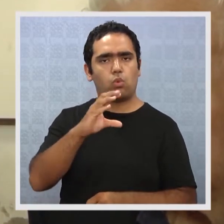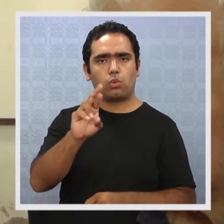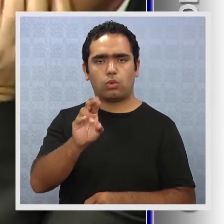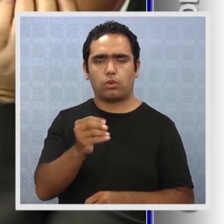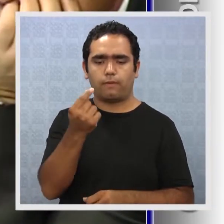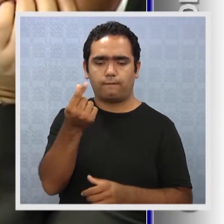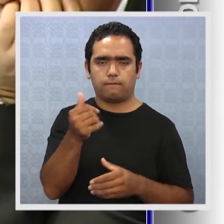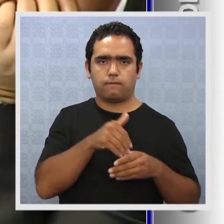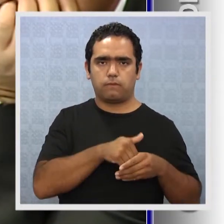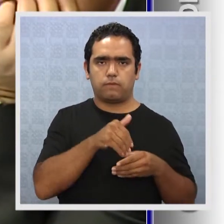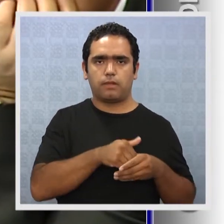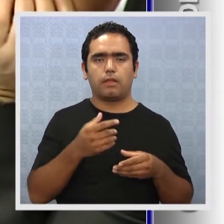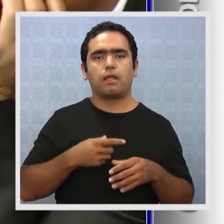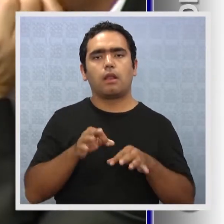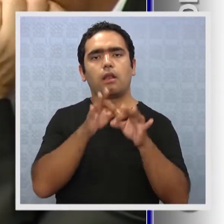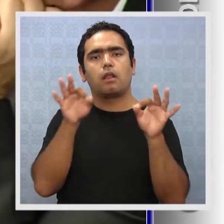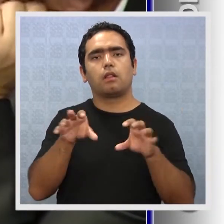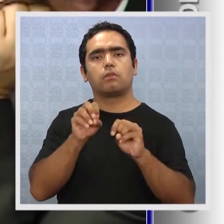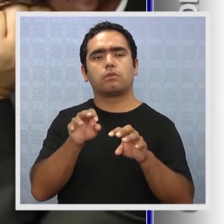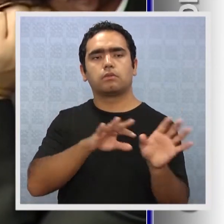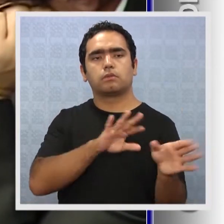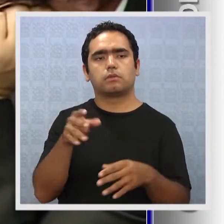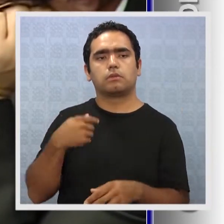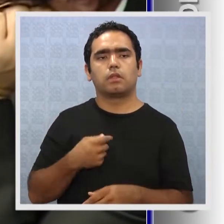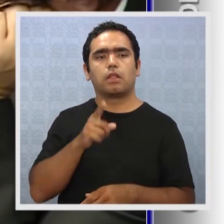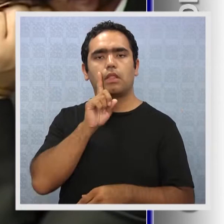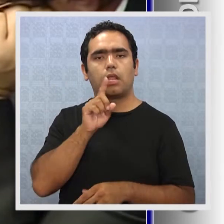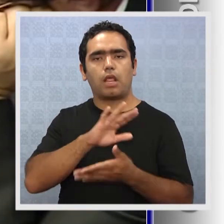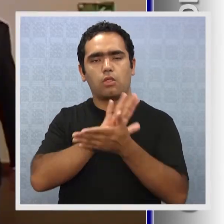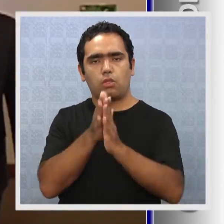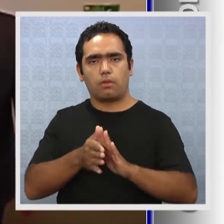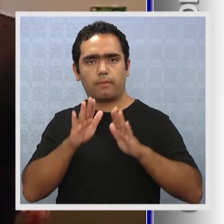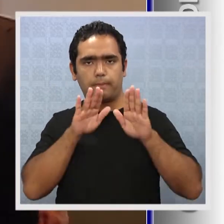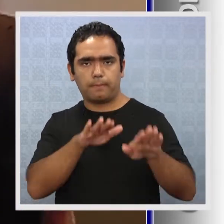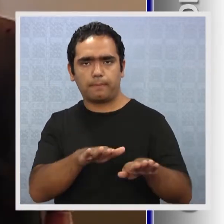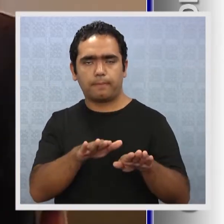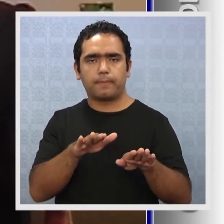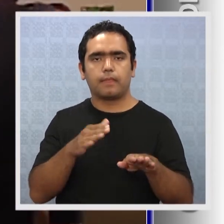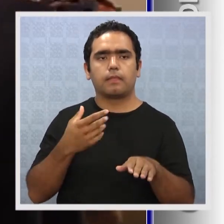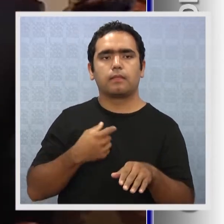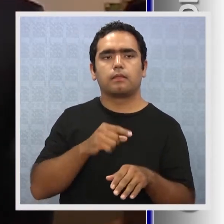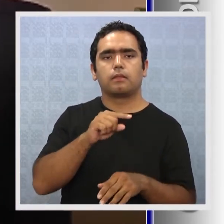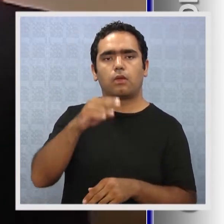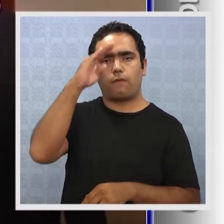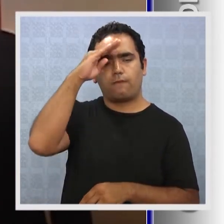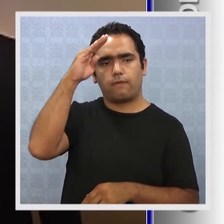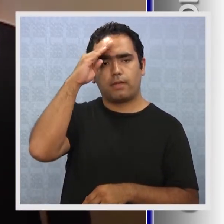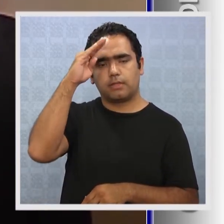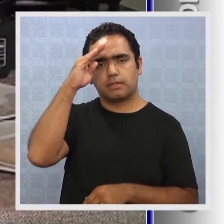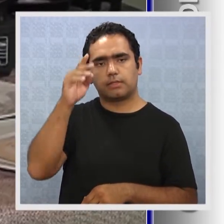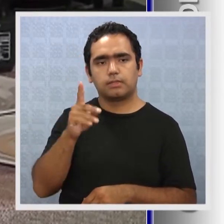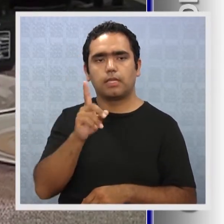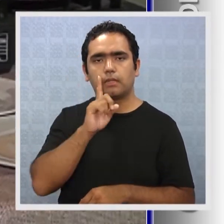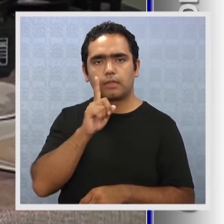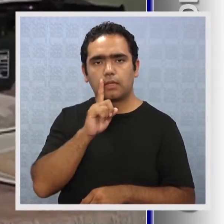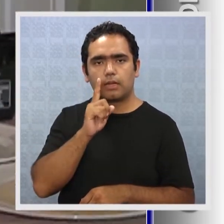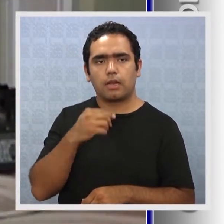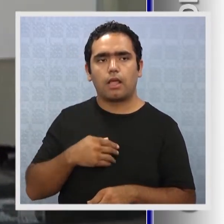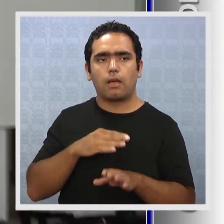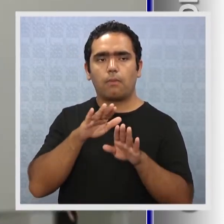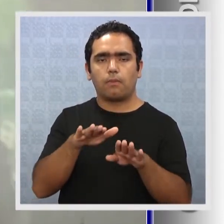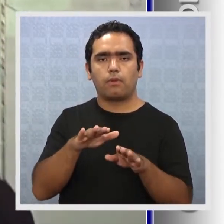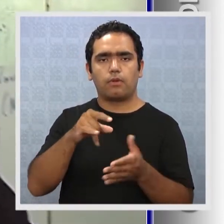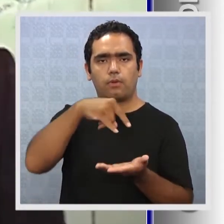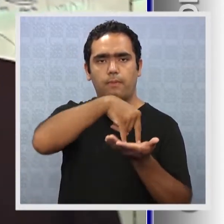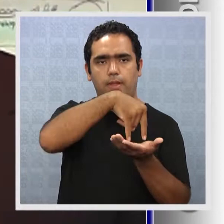educación superior. La iniciativa de la acusación tiene todo el respaldo del Magisterio Nacional y cuenta con la confianza de tener un apoyo transversal en